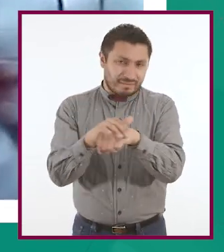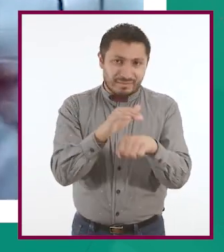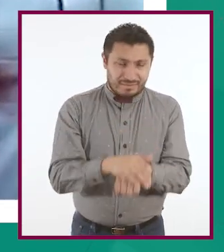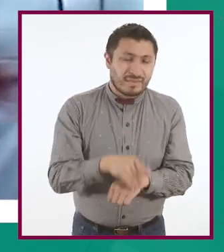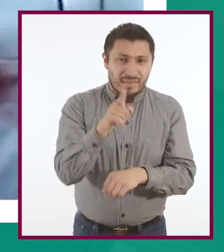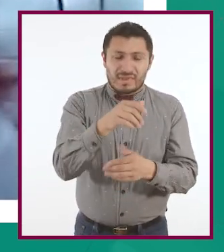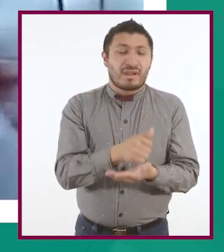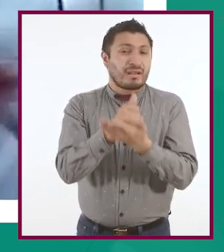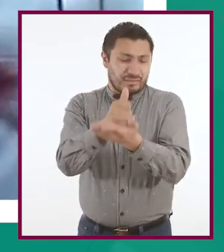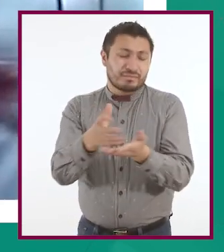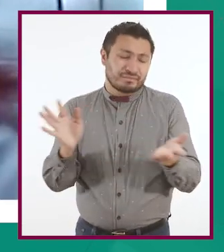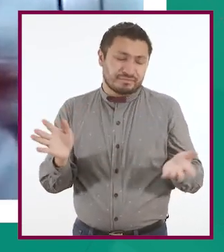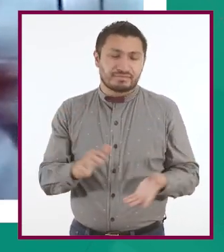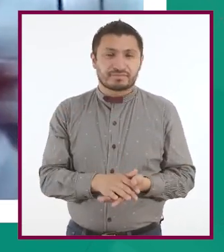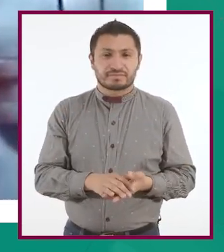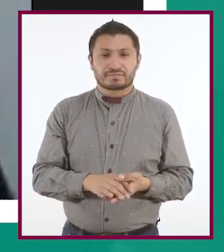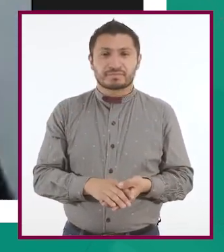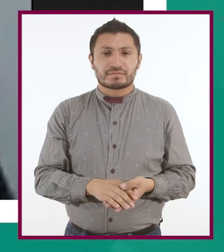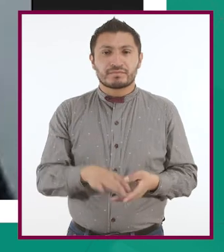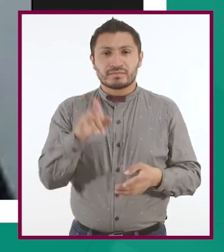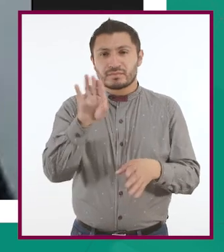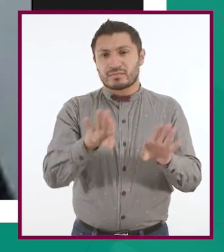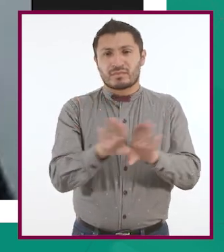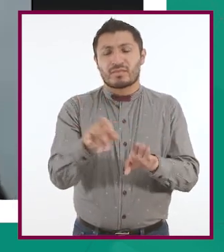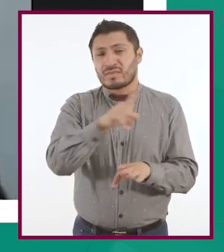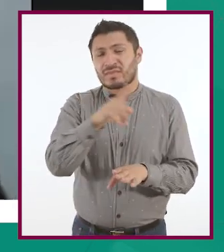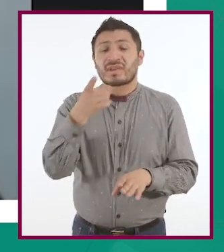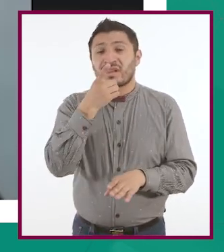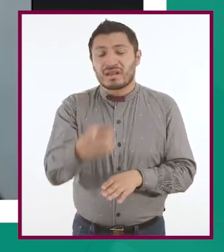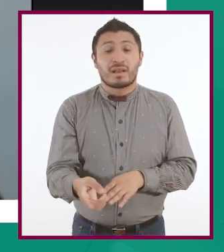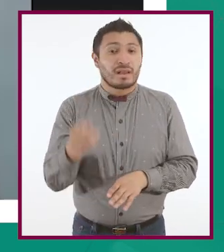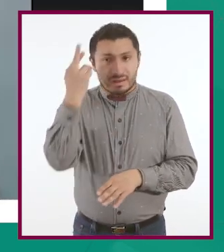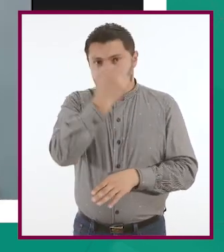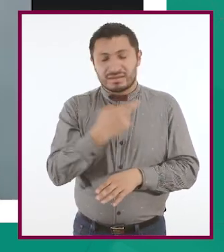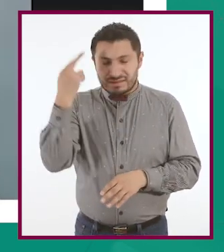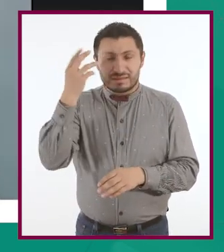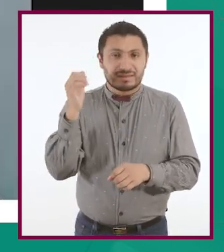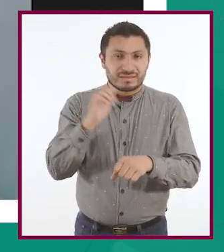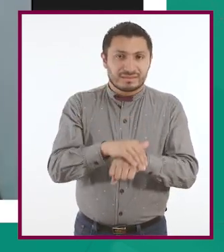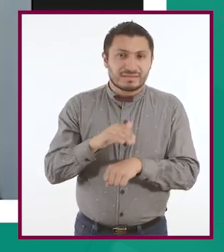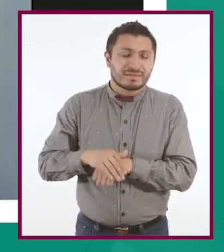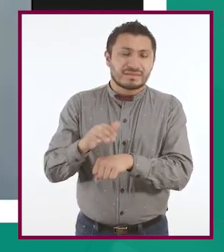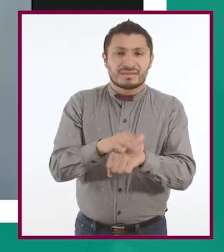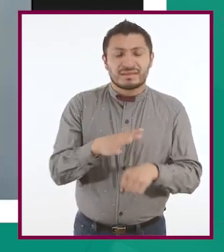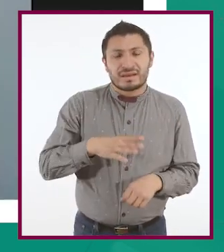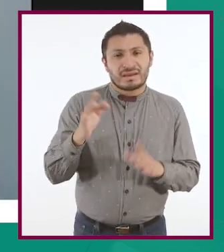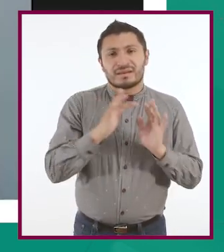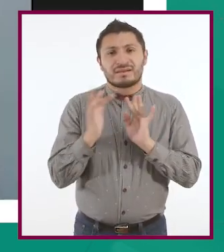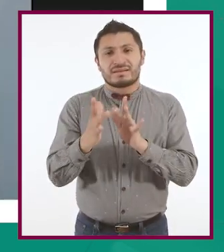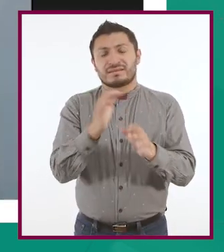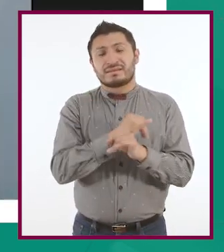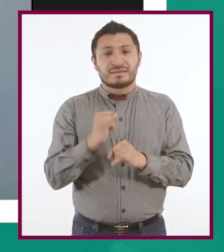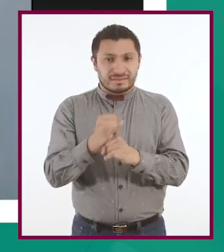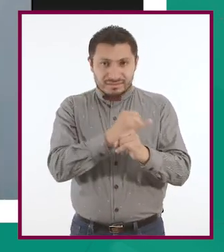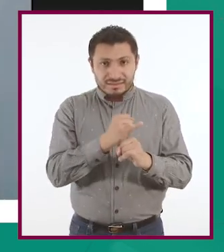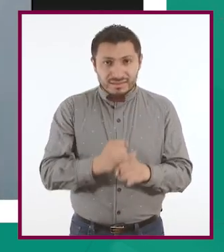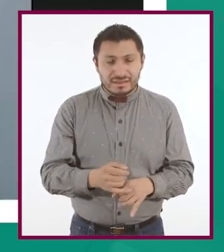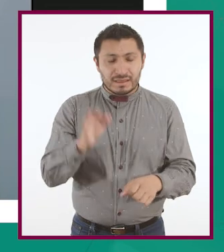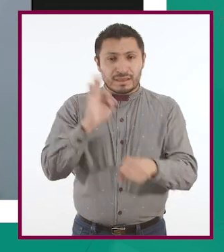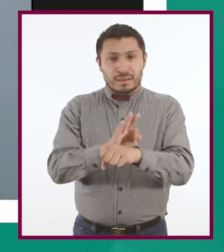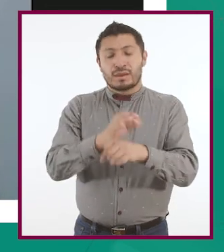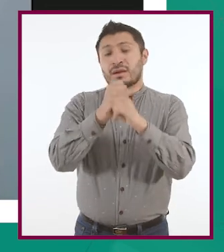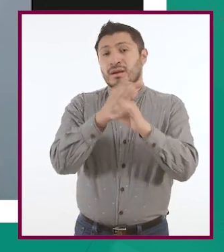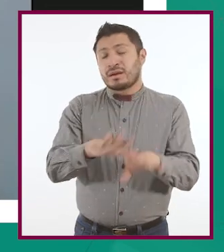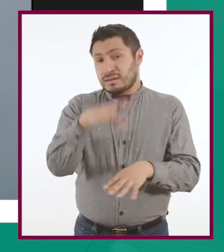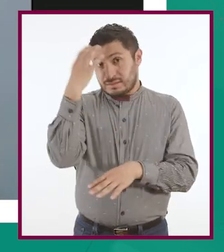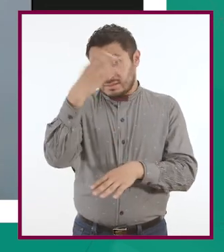te echen la mano, ¿se podría decir? Es como dice, verificar los amigos que tenemos en nuestras redes sociales, proteger